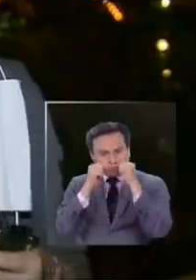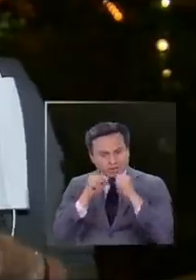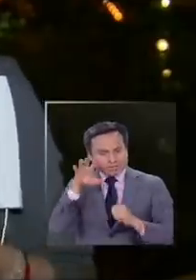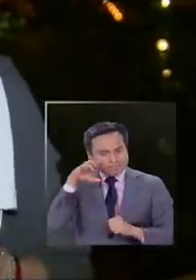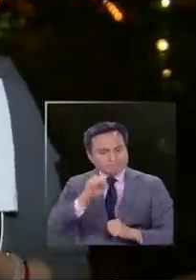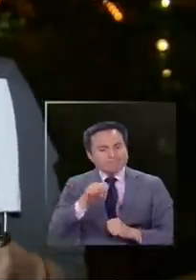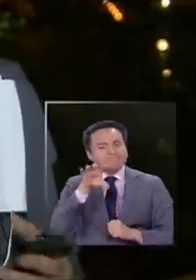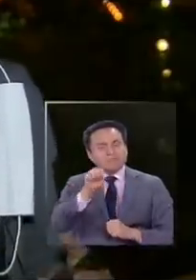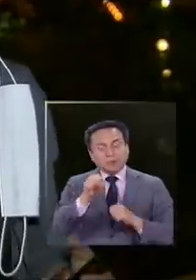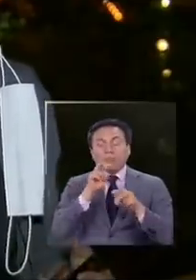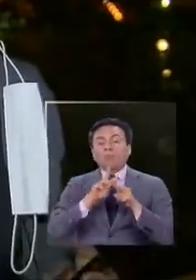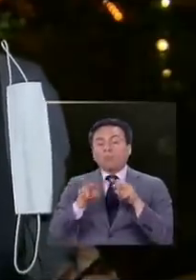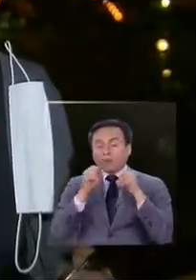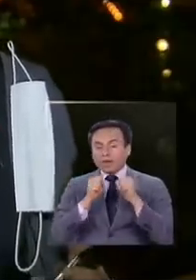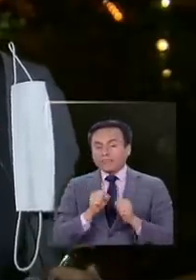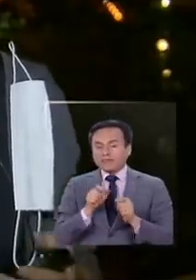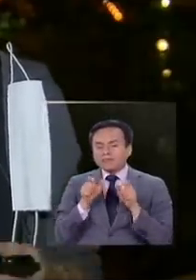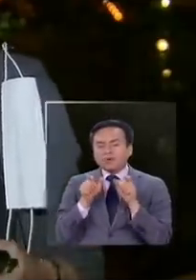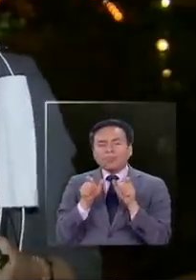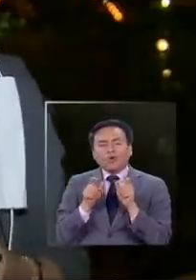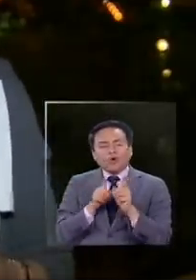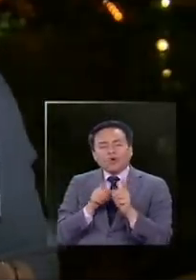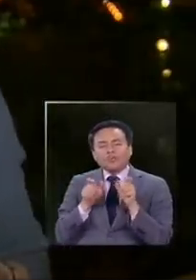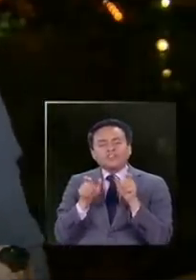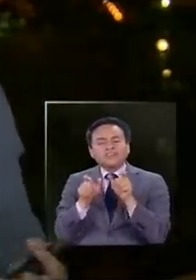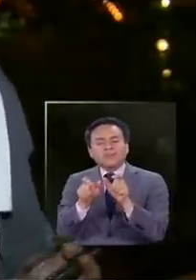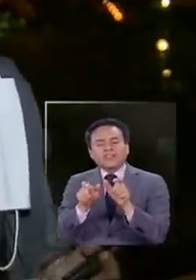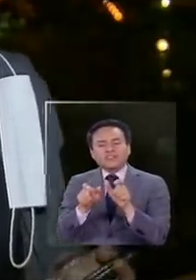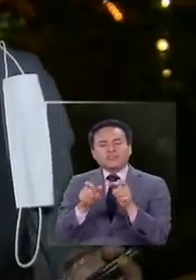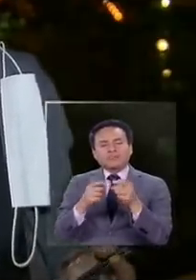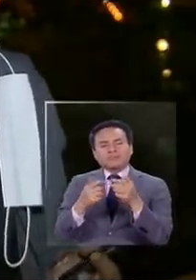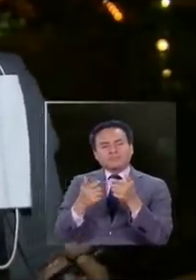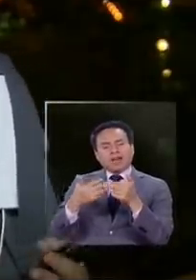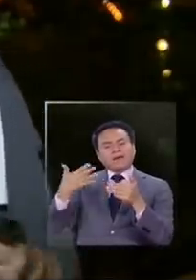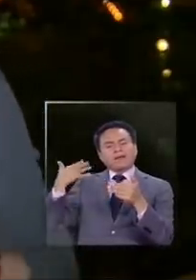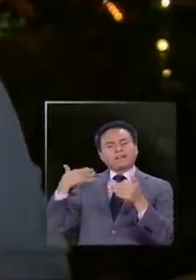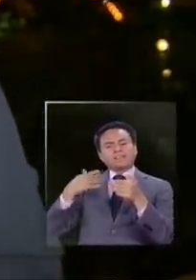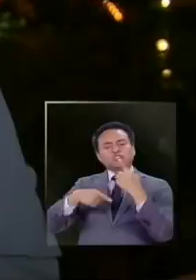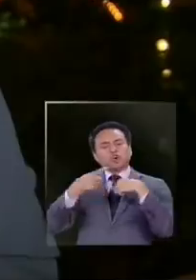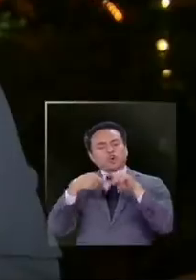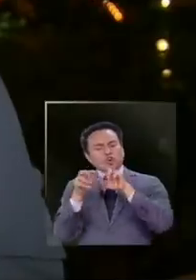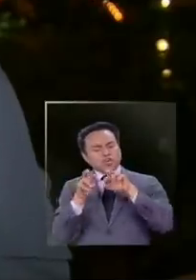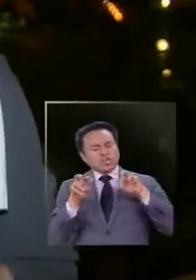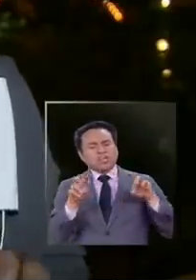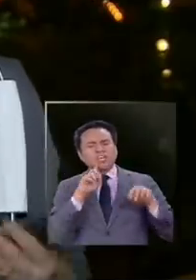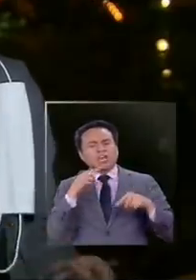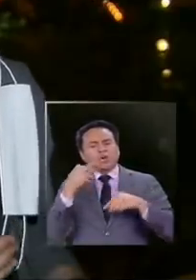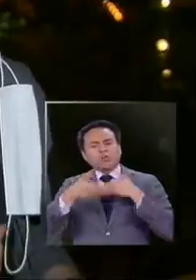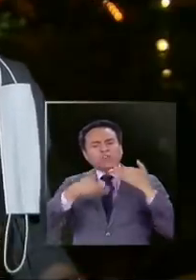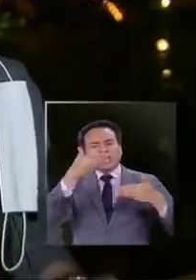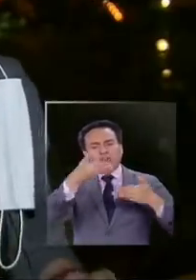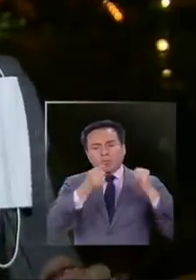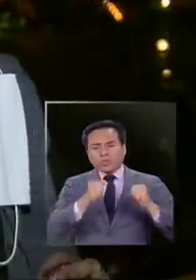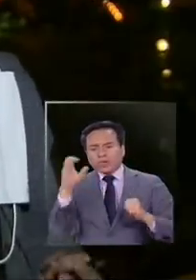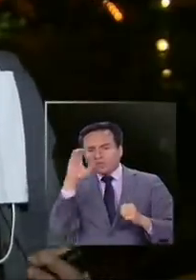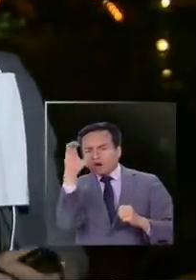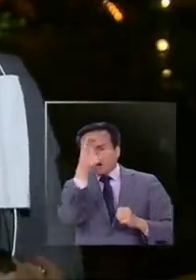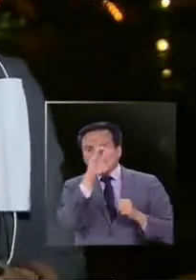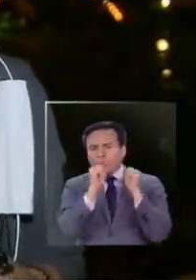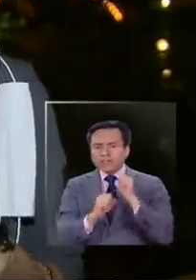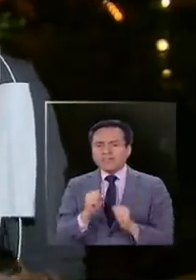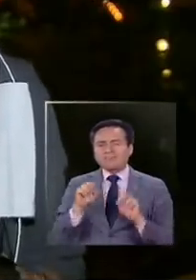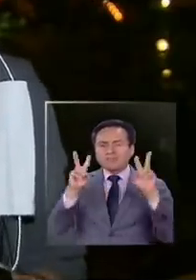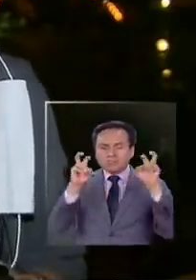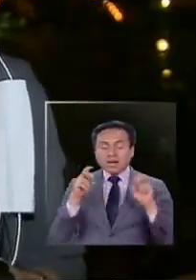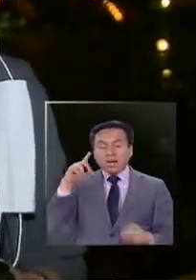Y eso se puede hacer como un seguimiento hacia atrás. Para, por ejemplo, los contagiados, uno podría buscarlo. Pero